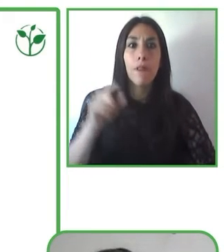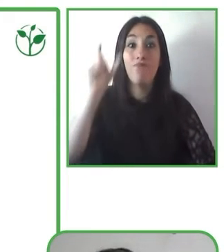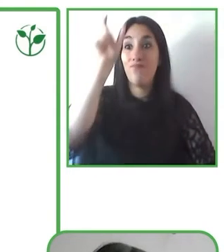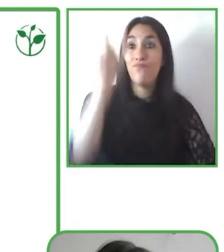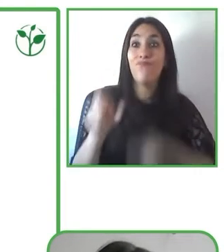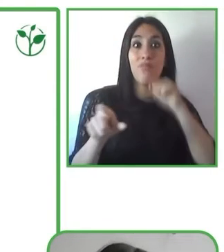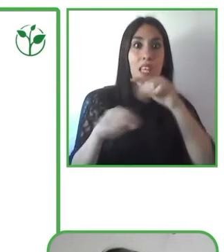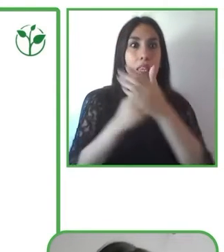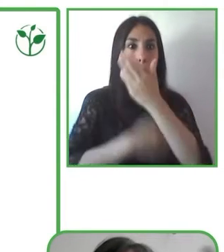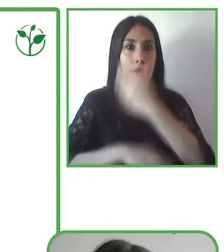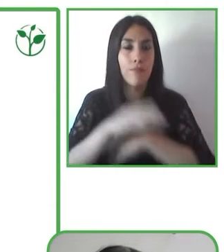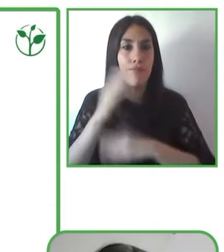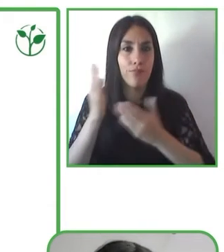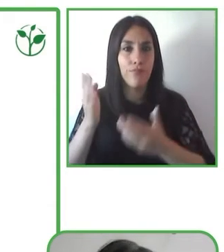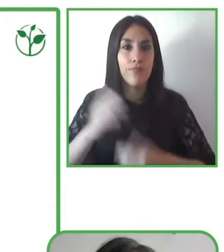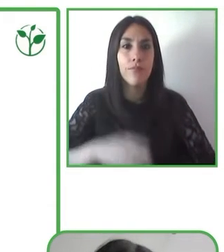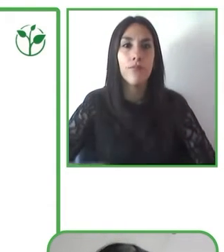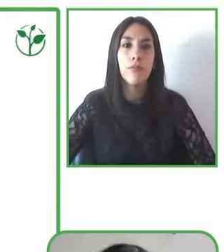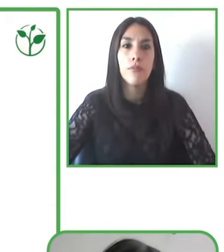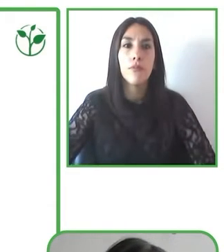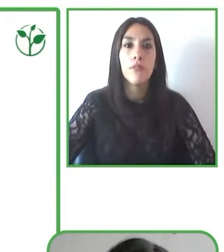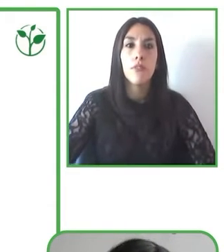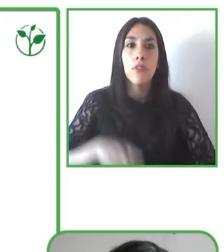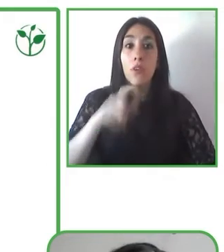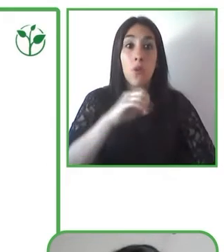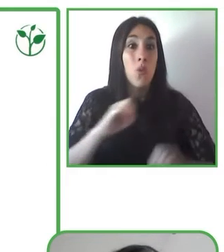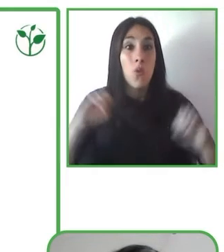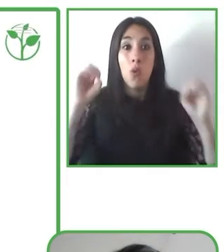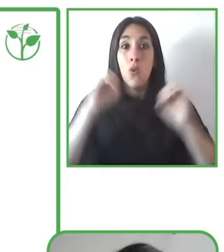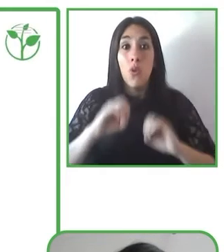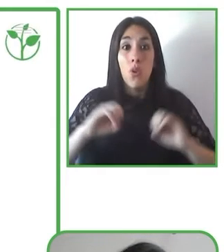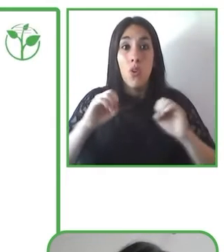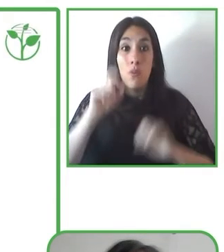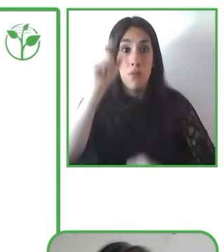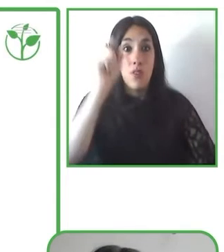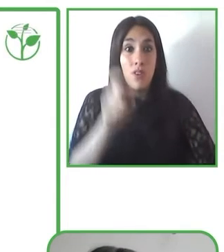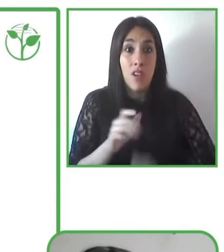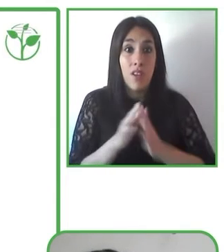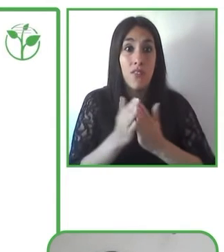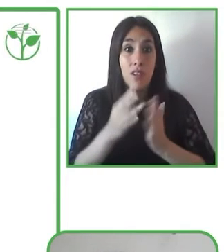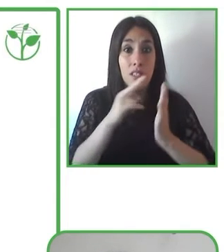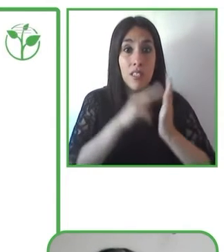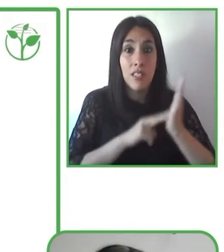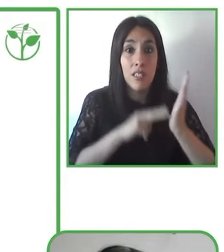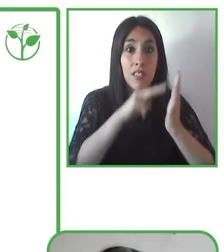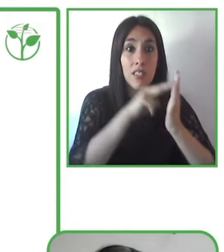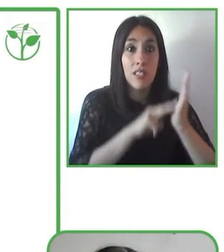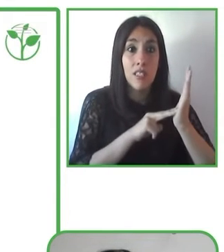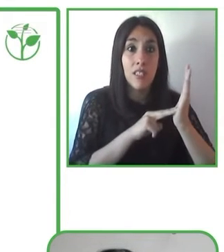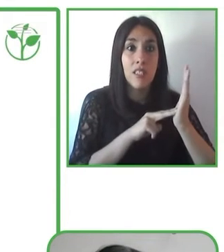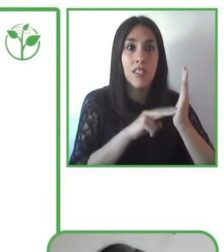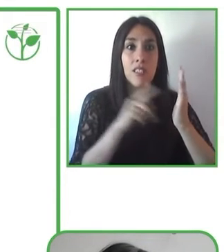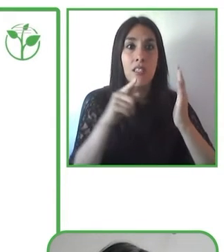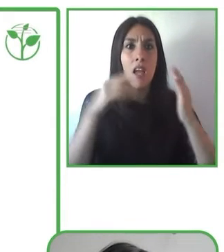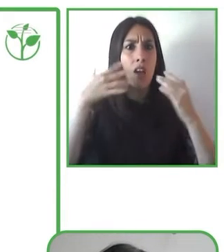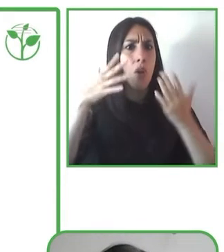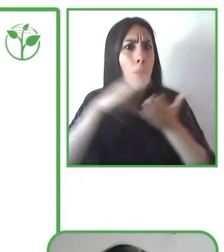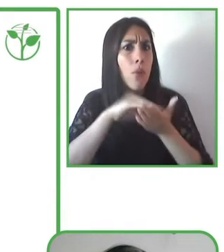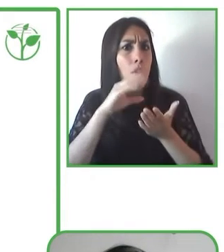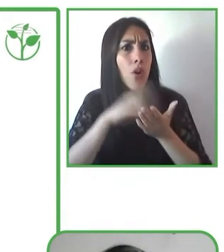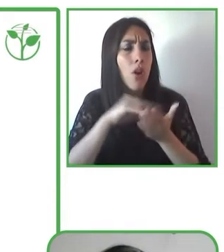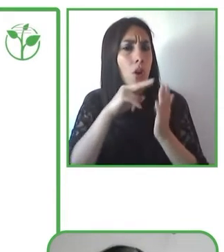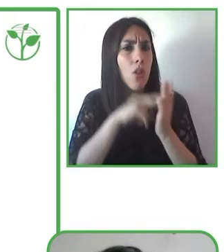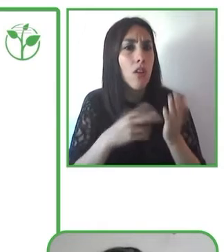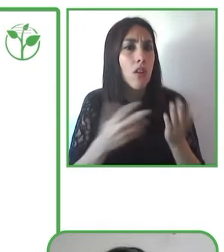de suyo, ¿cómo que van a ser formados lectores? Muchas gracias. Y para encerrar, vamos